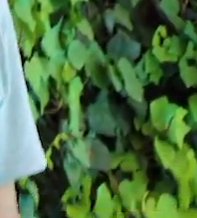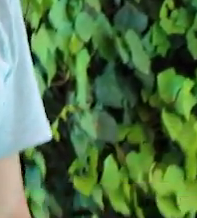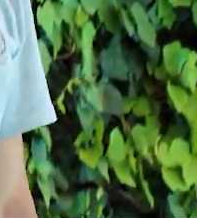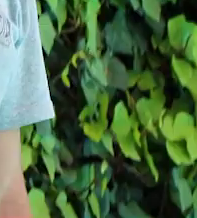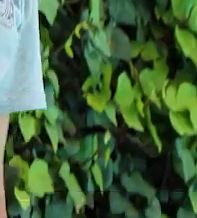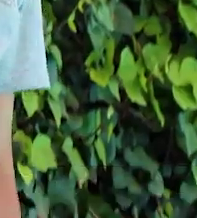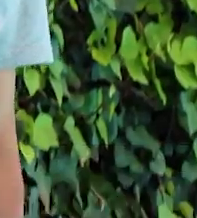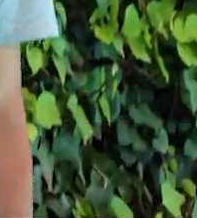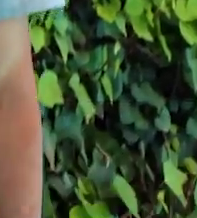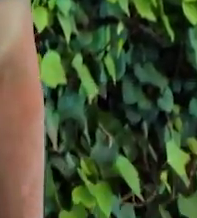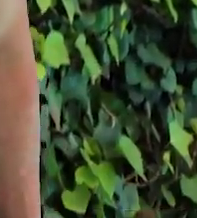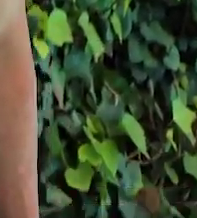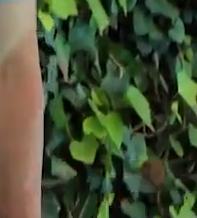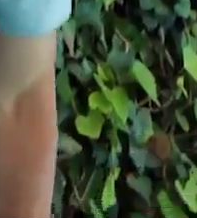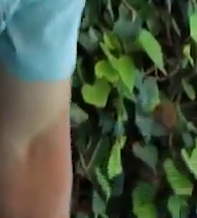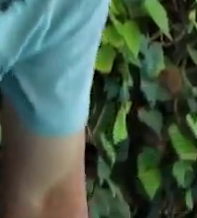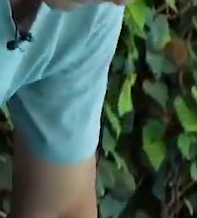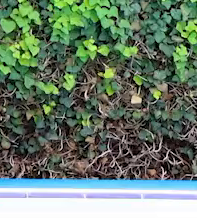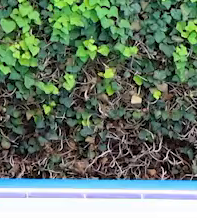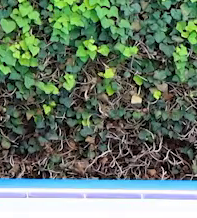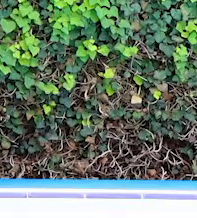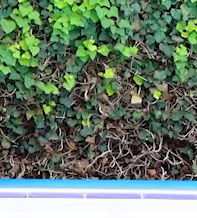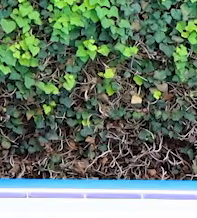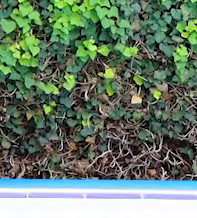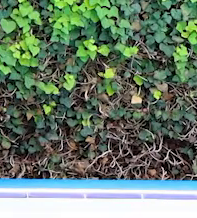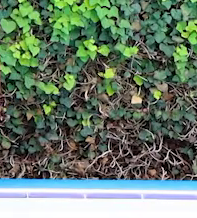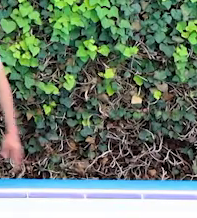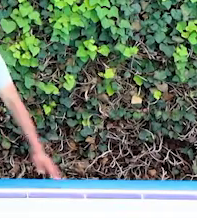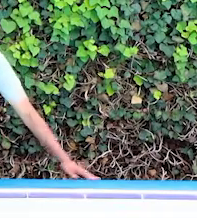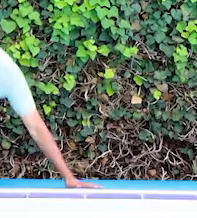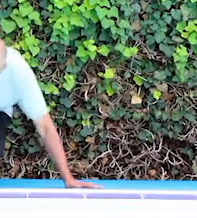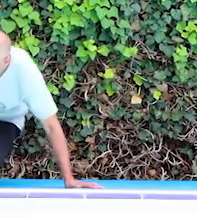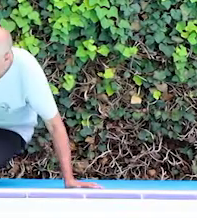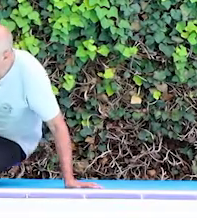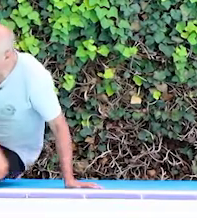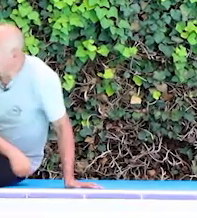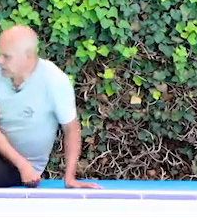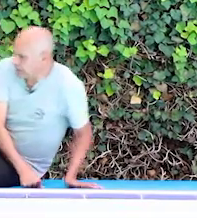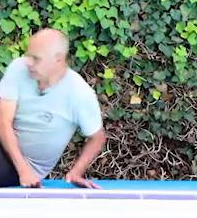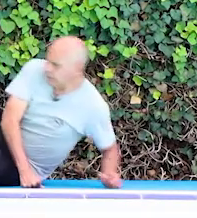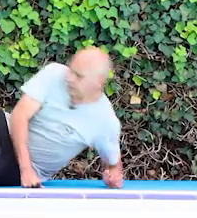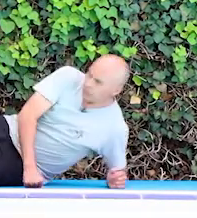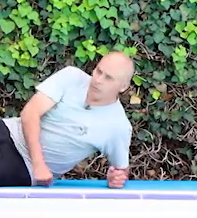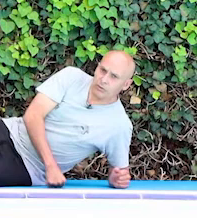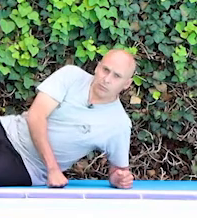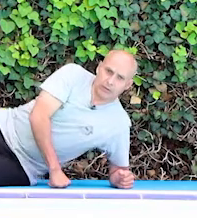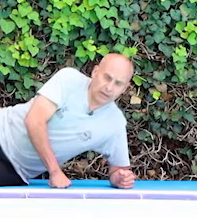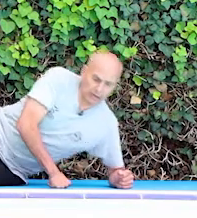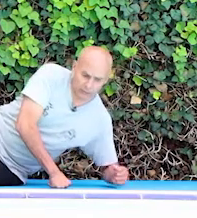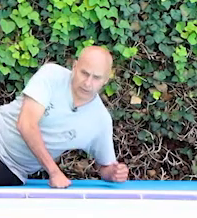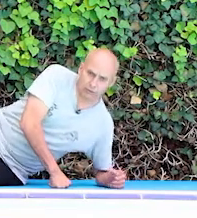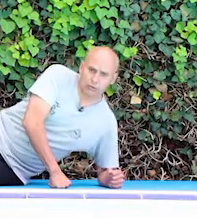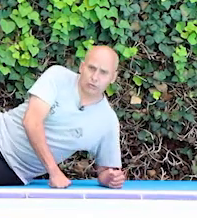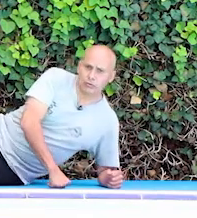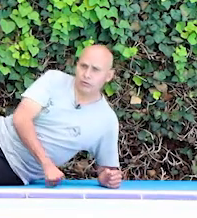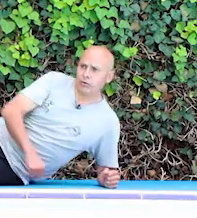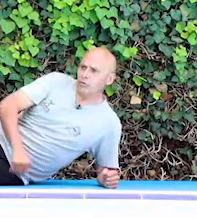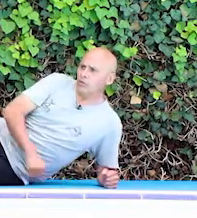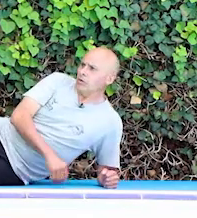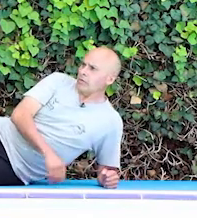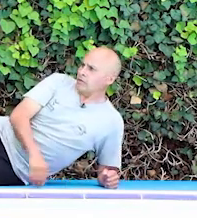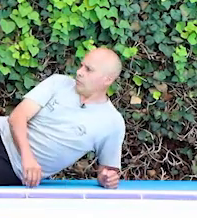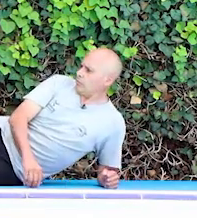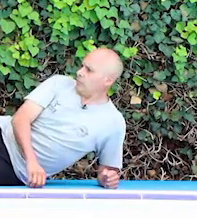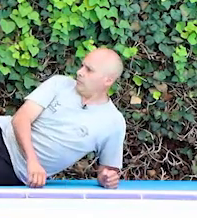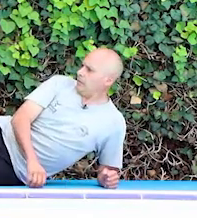de forma lateral, ¿sí? De tal manera, vamos a hacerlo. Y vamos a apoyarnos con